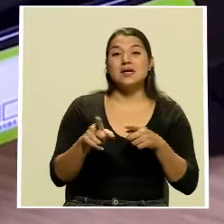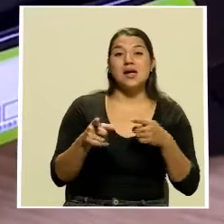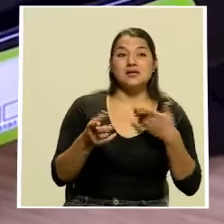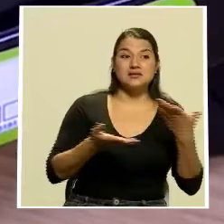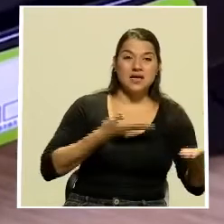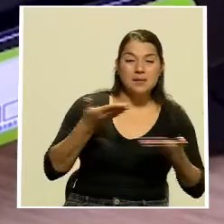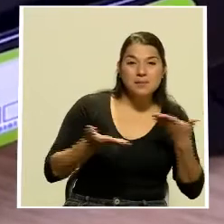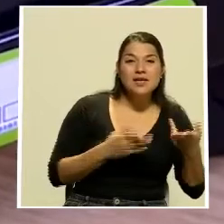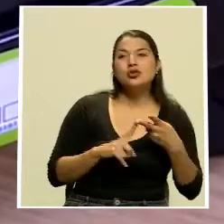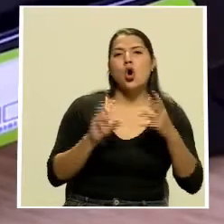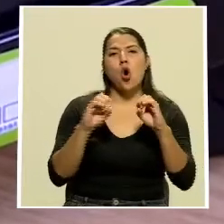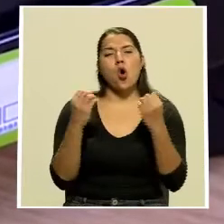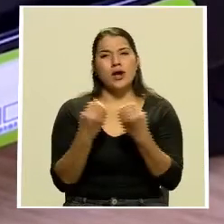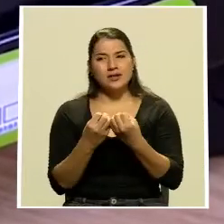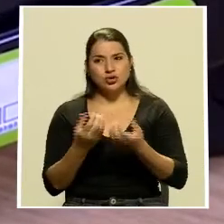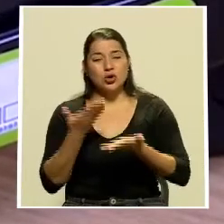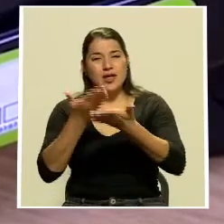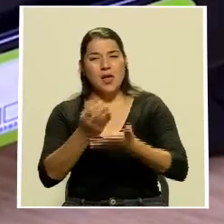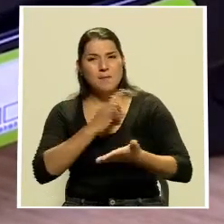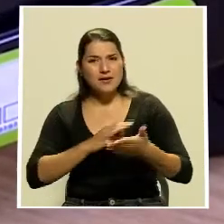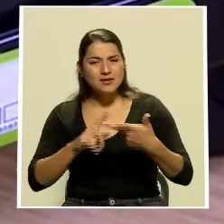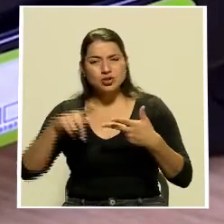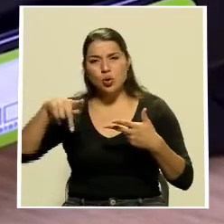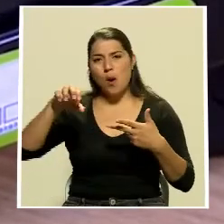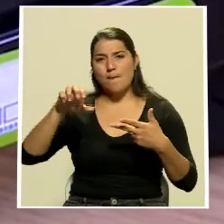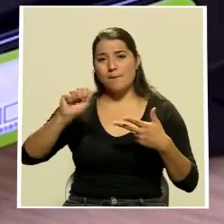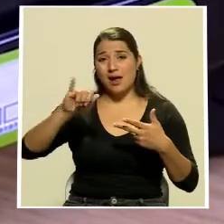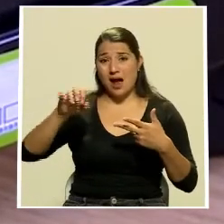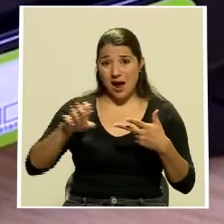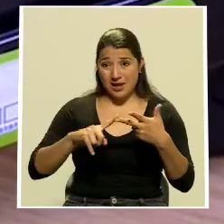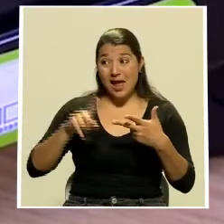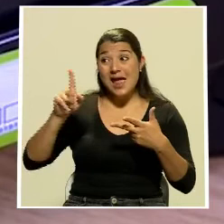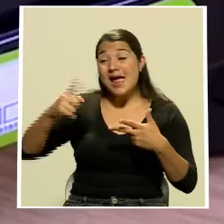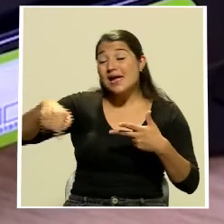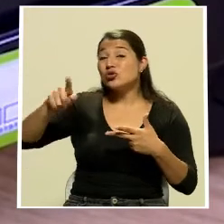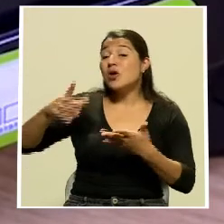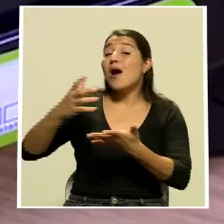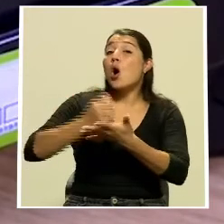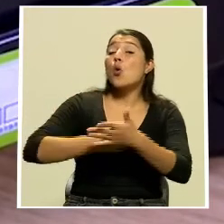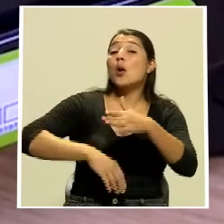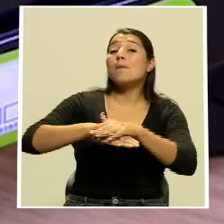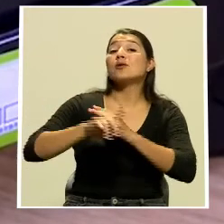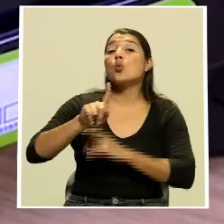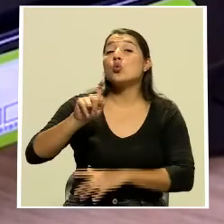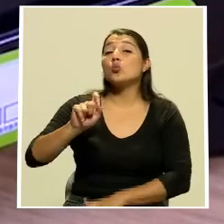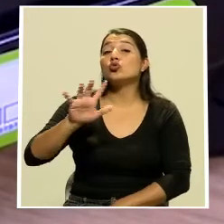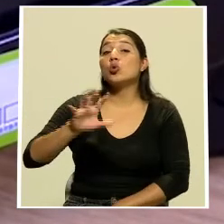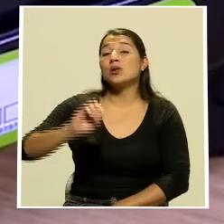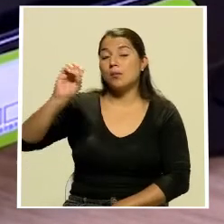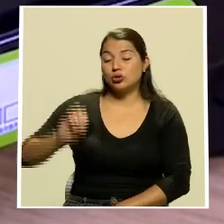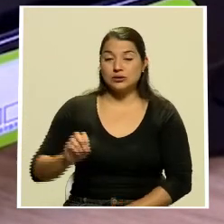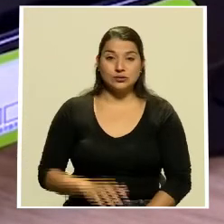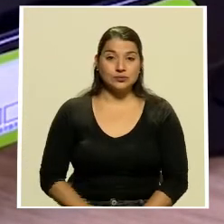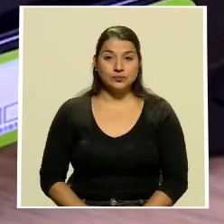servicios de transporte regulados por la Arecep y los peajes deberán cobrar una comisión máxima de 1,50% sobre el monto